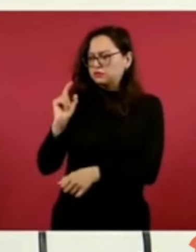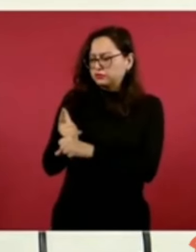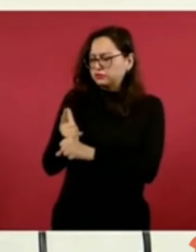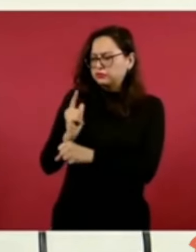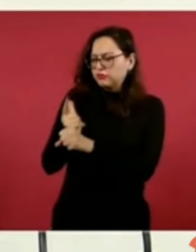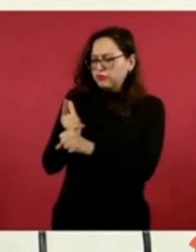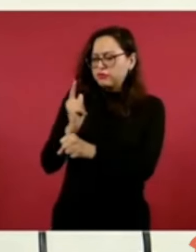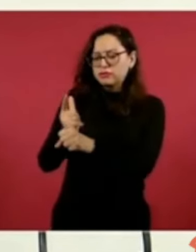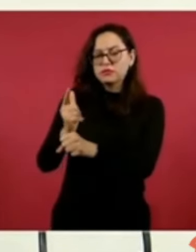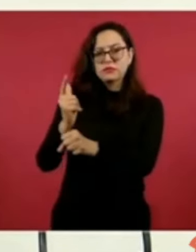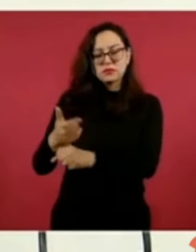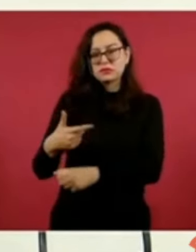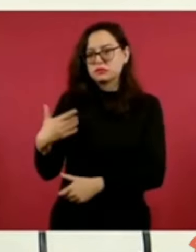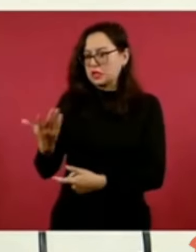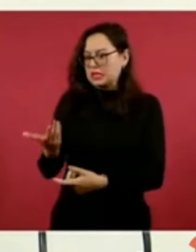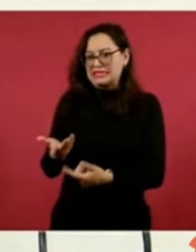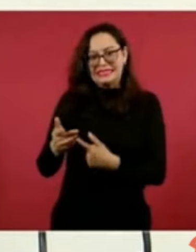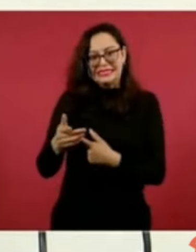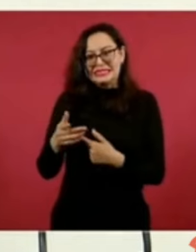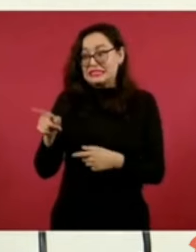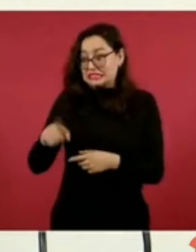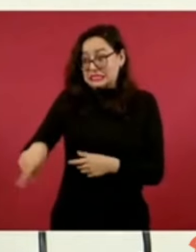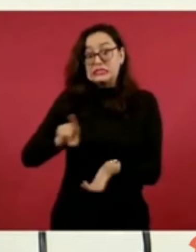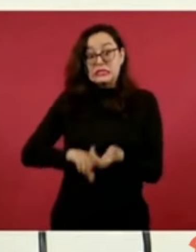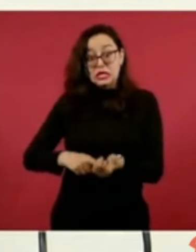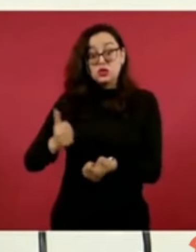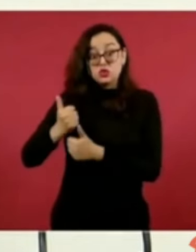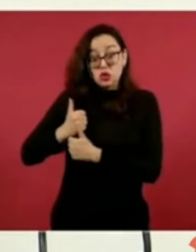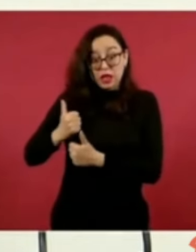de Fuerzas Armadas,